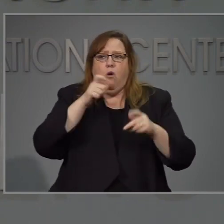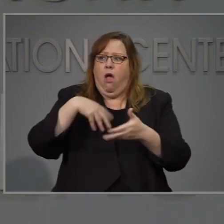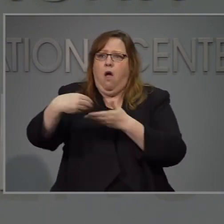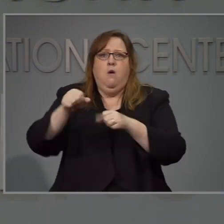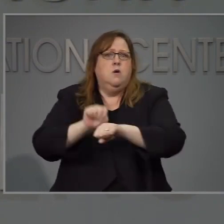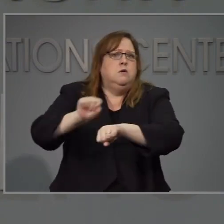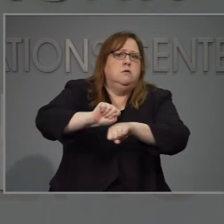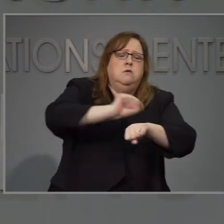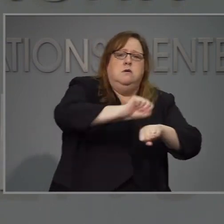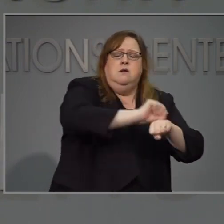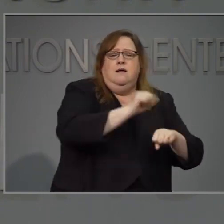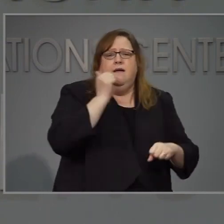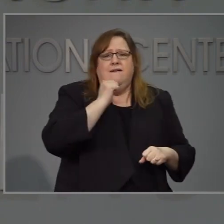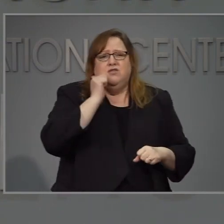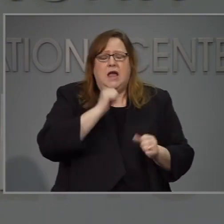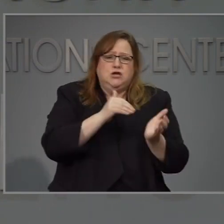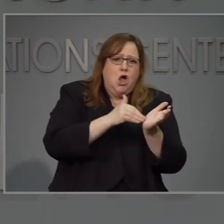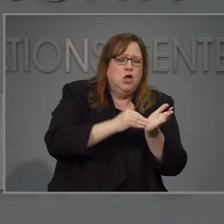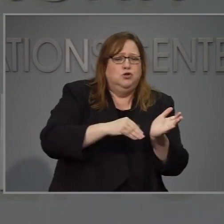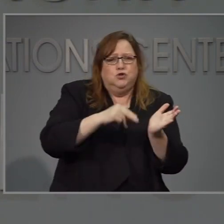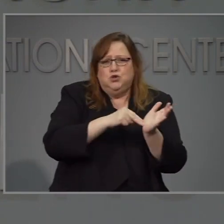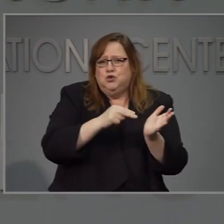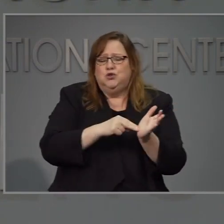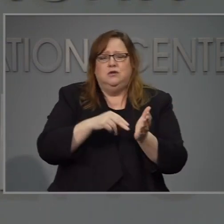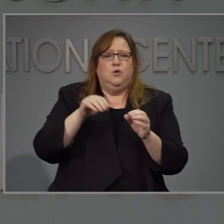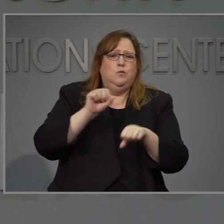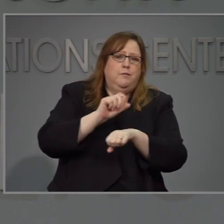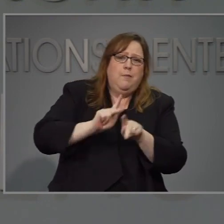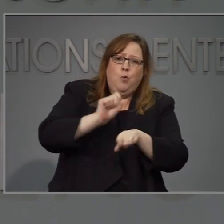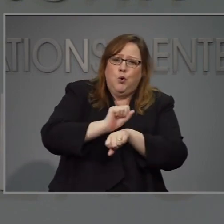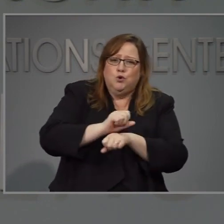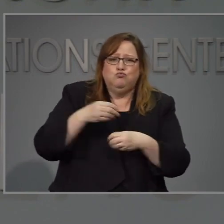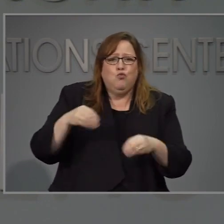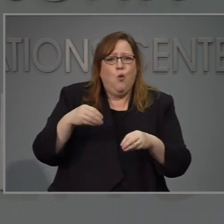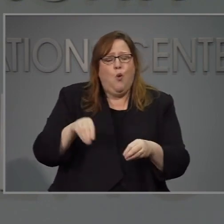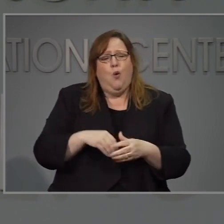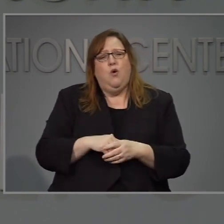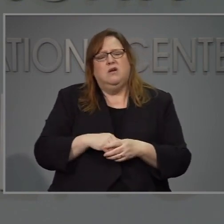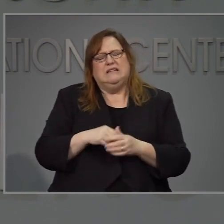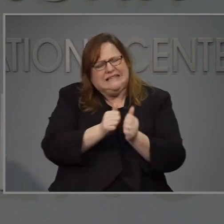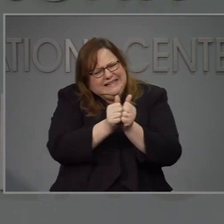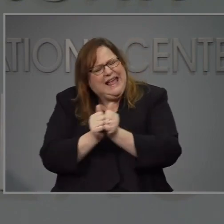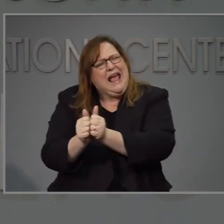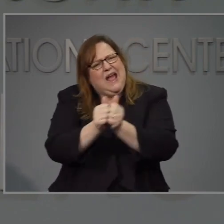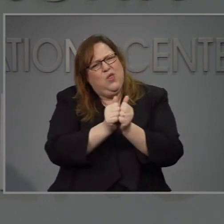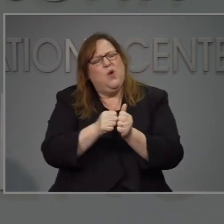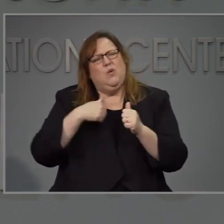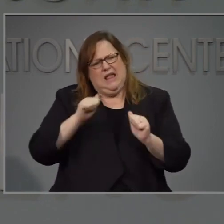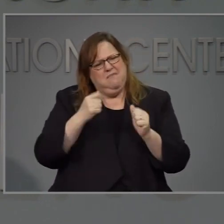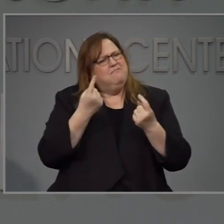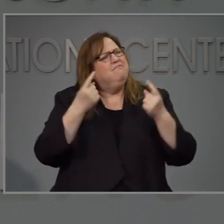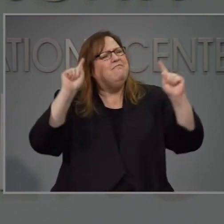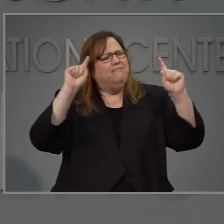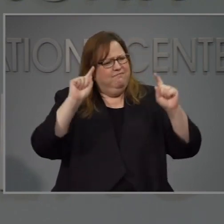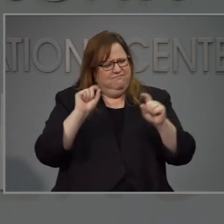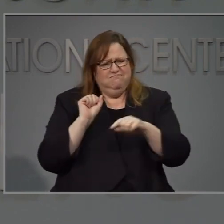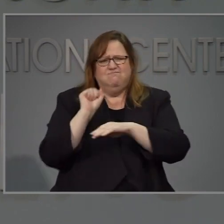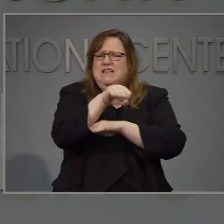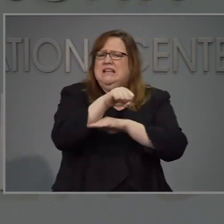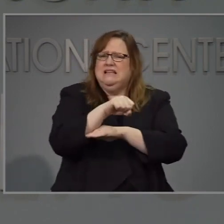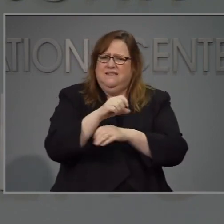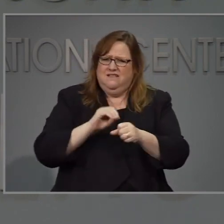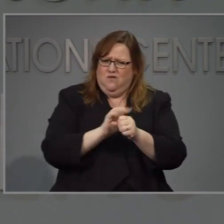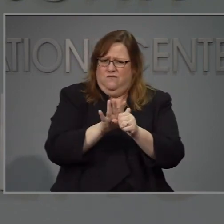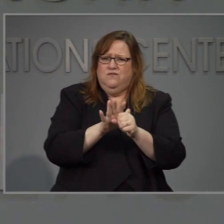juntos para combatir este virus. conmigo el día de hoy se encuentra en la secretaria de servicios